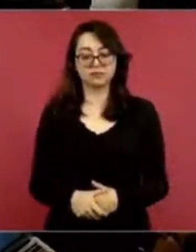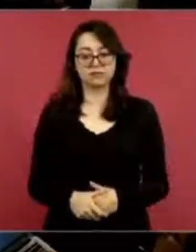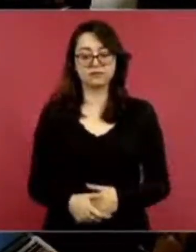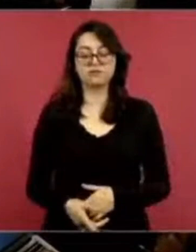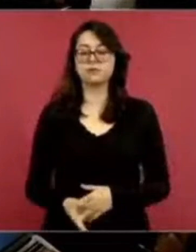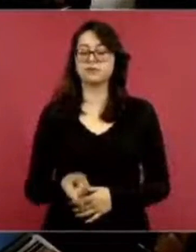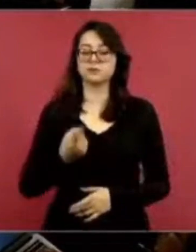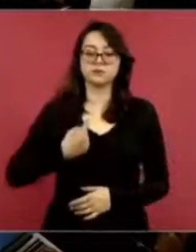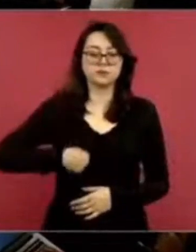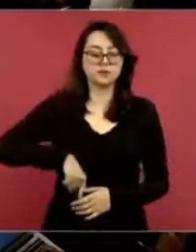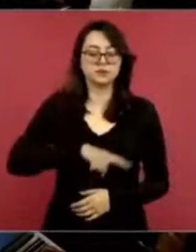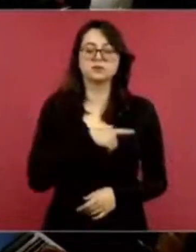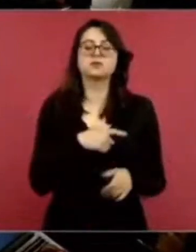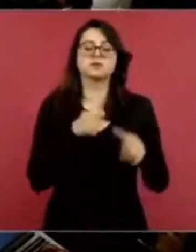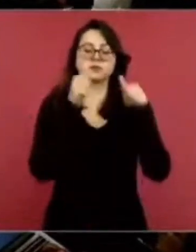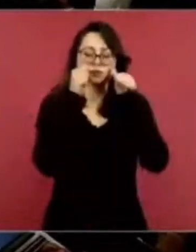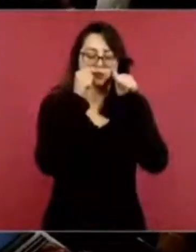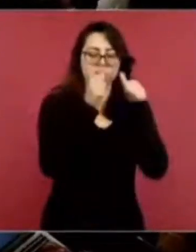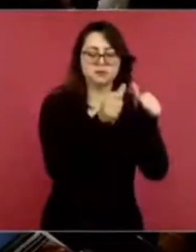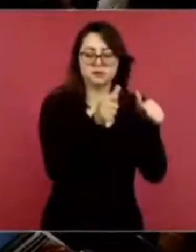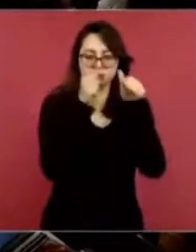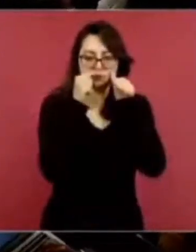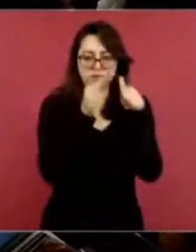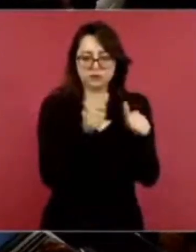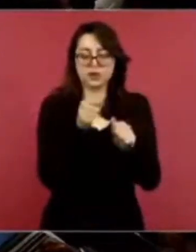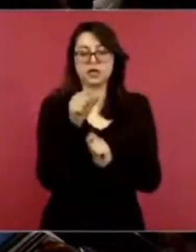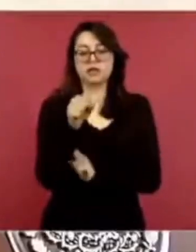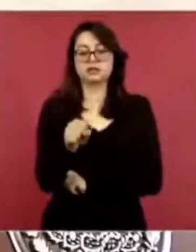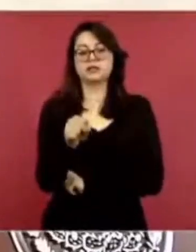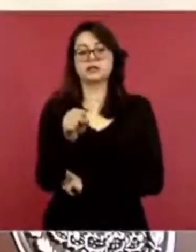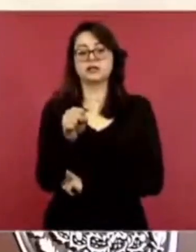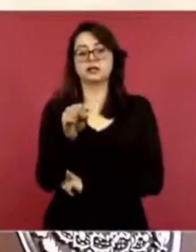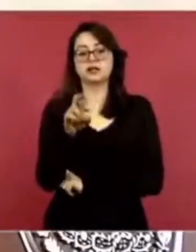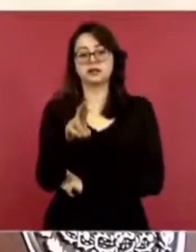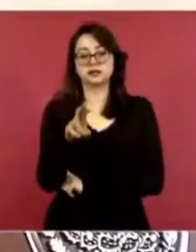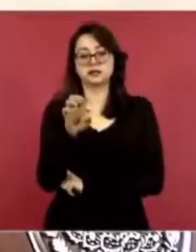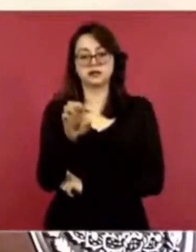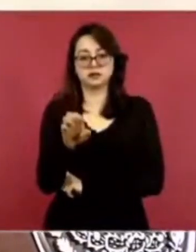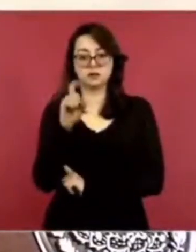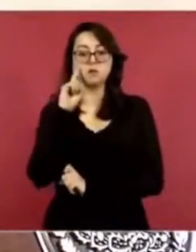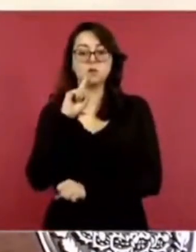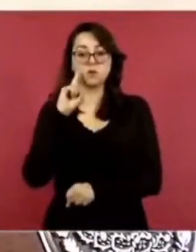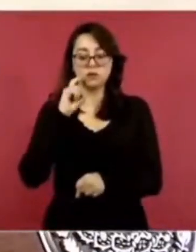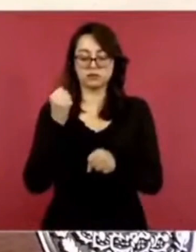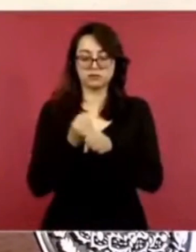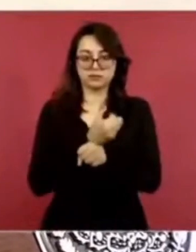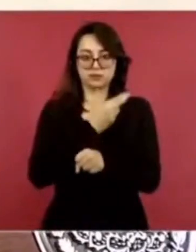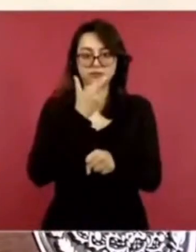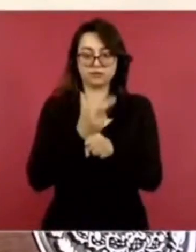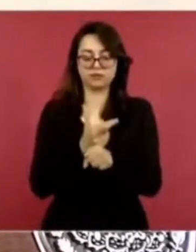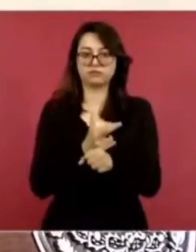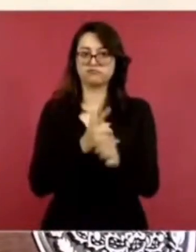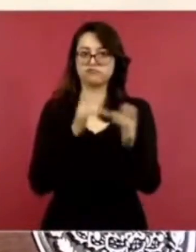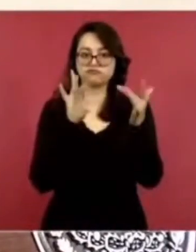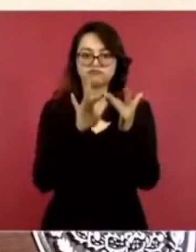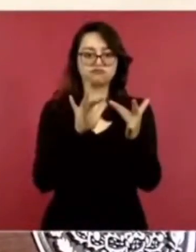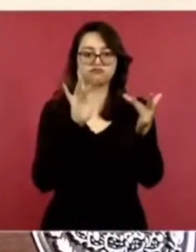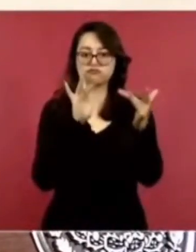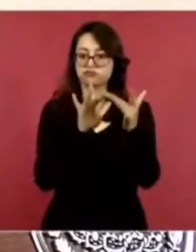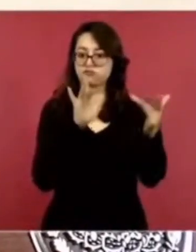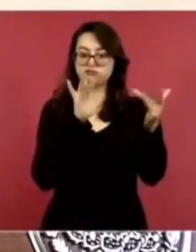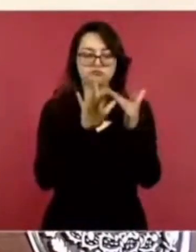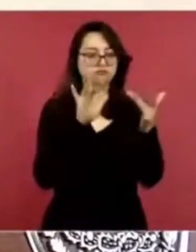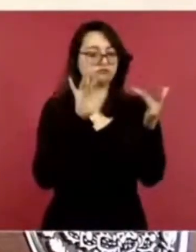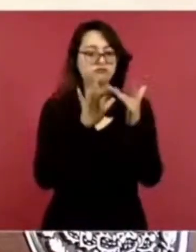está la secretaria de Relaciones Exteriores, Alicia Bárcenas, tratando